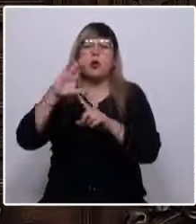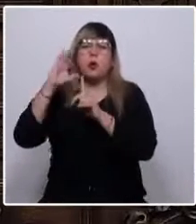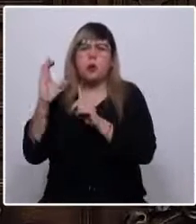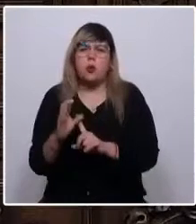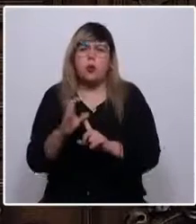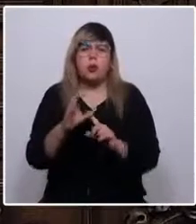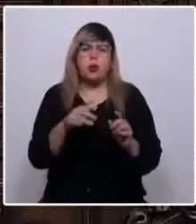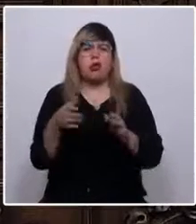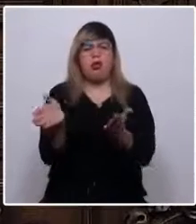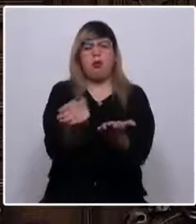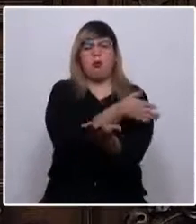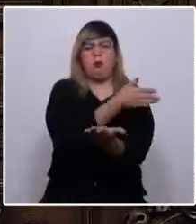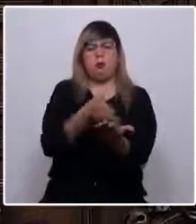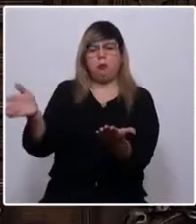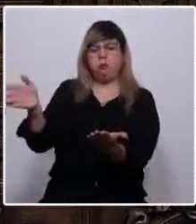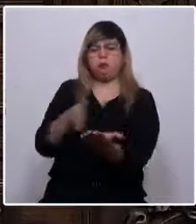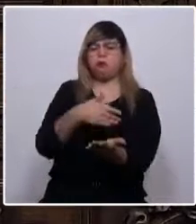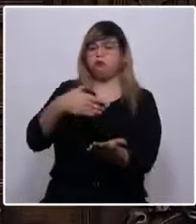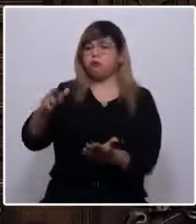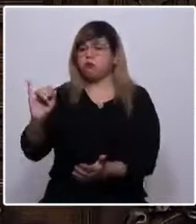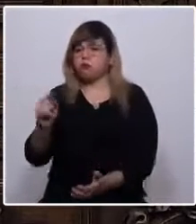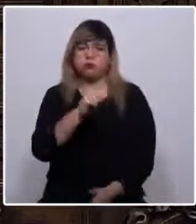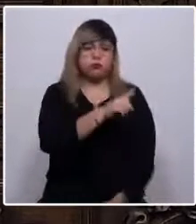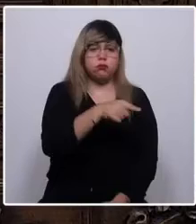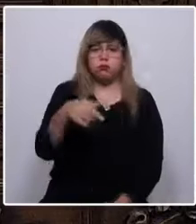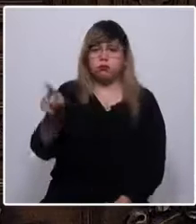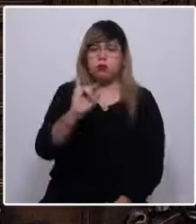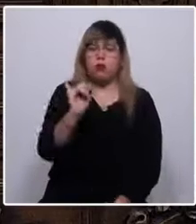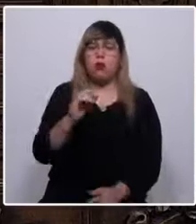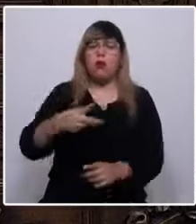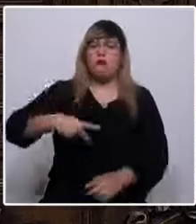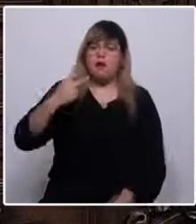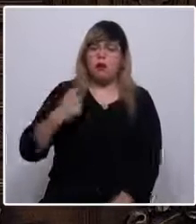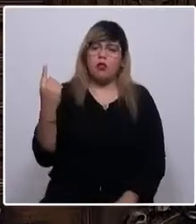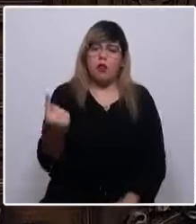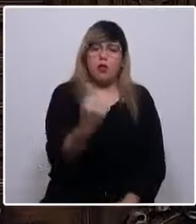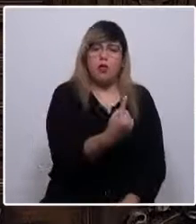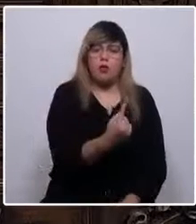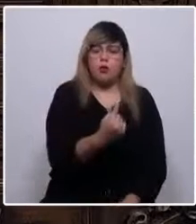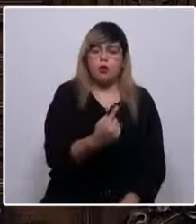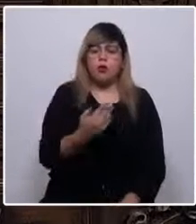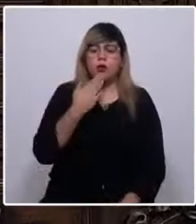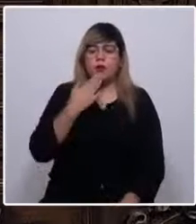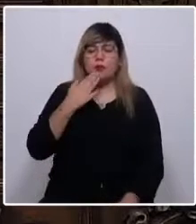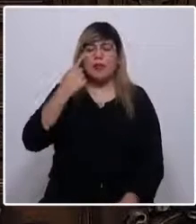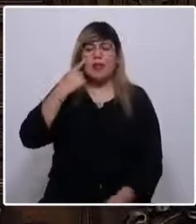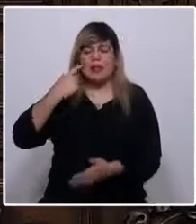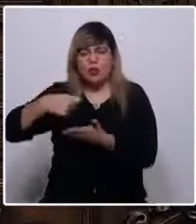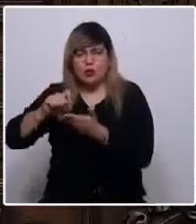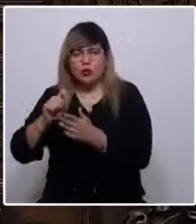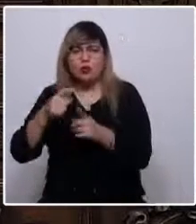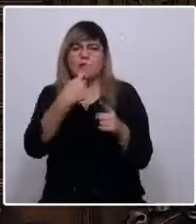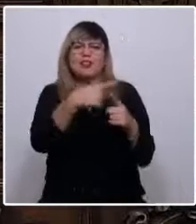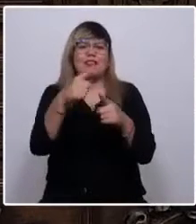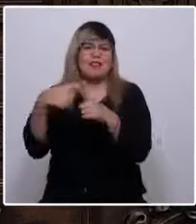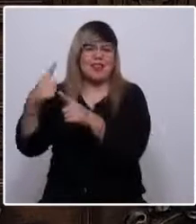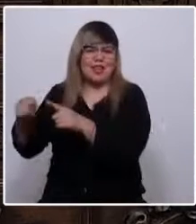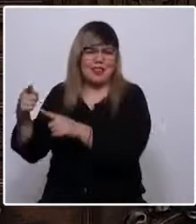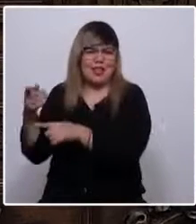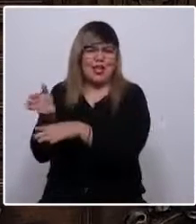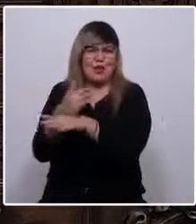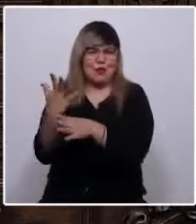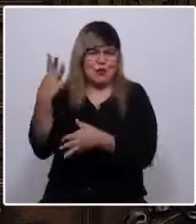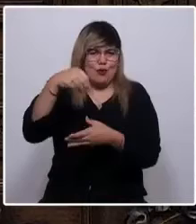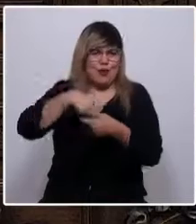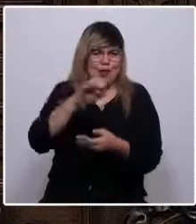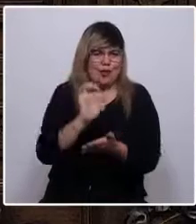descarte, sin anular, sino desde el valor de cada cual, sin denostar, sino desde el reconocimiento de nuestra pluralidad, ver y escuchar